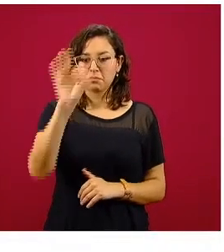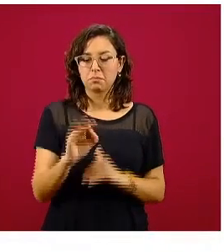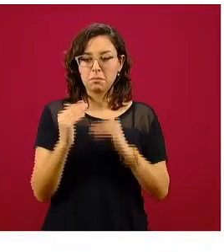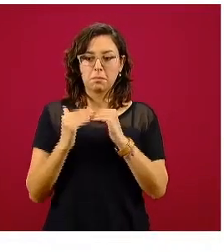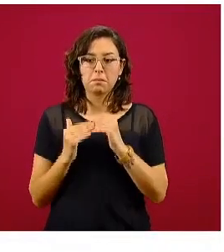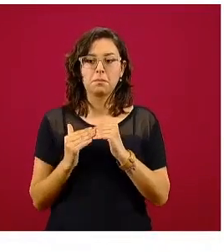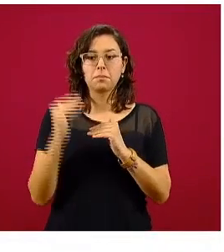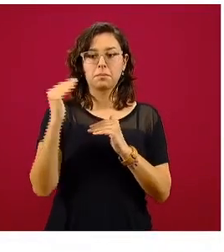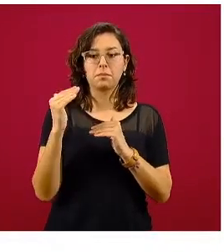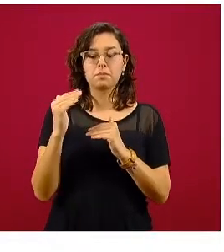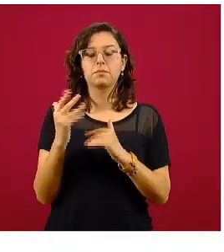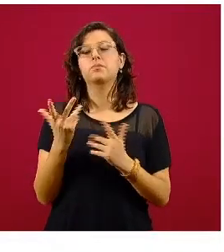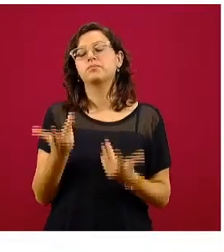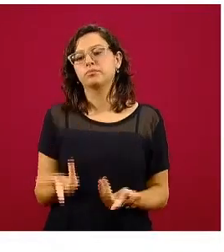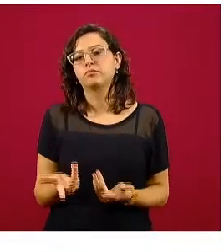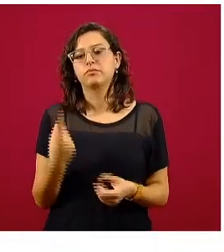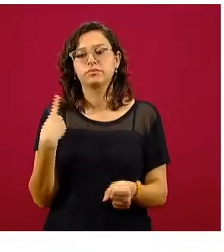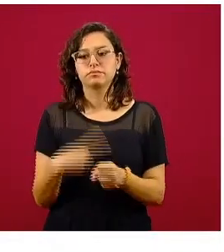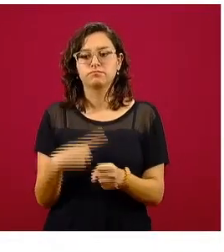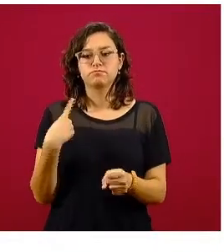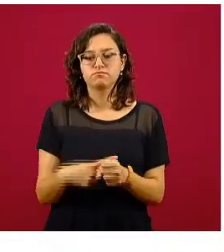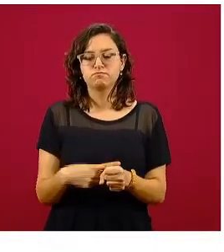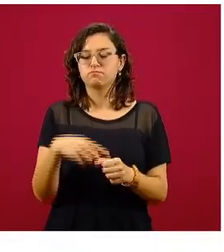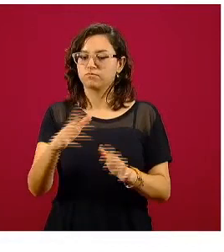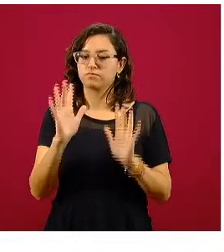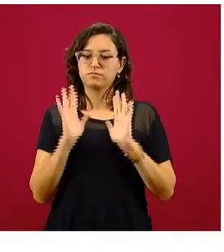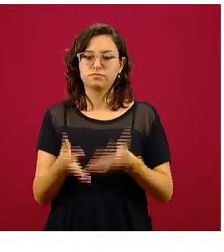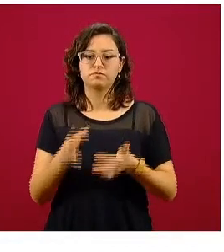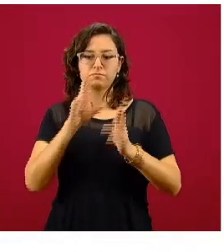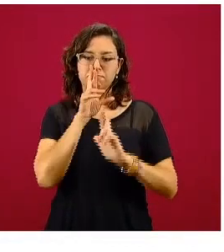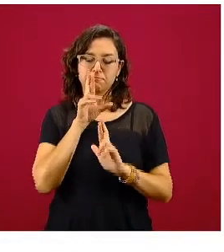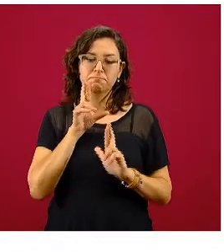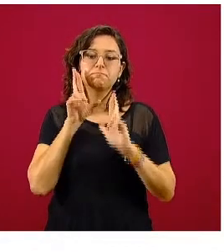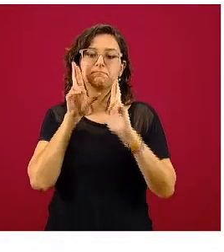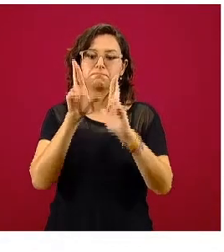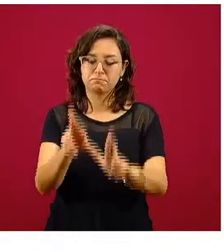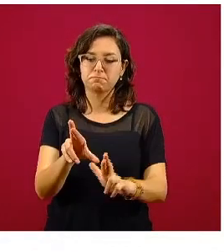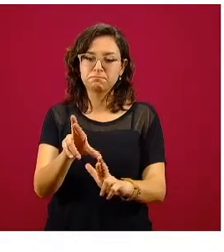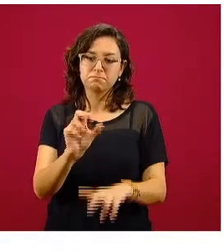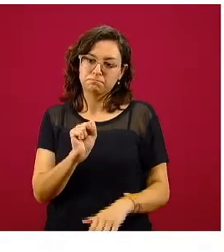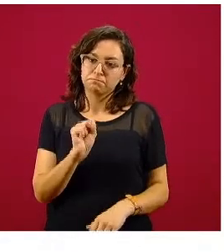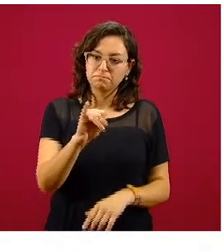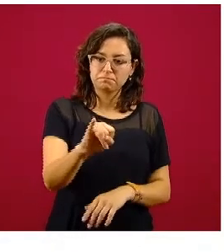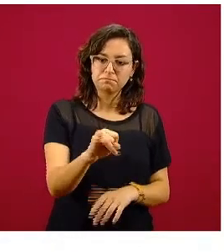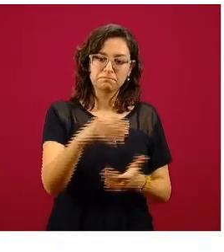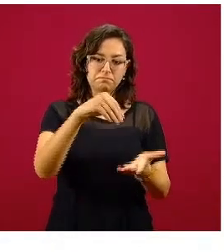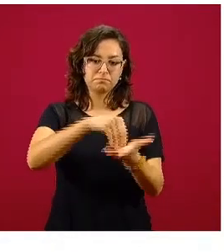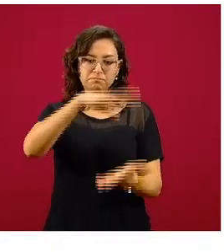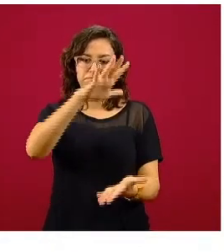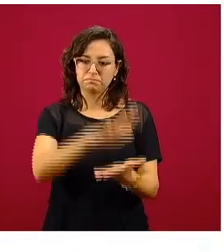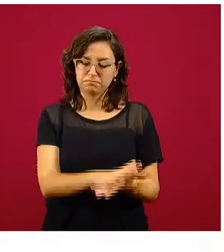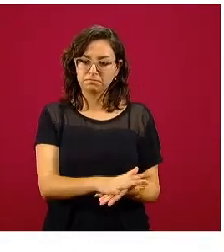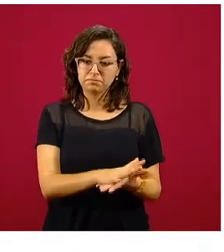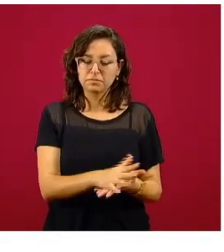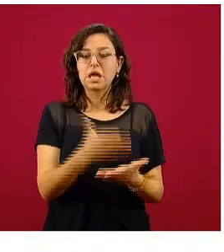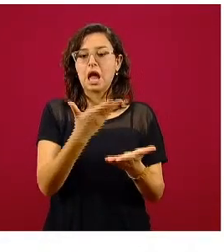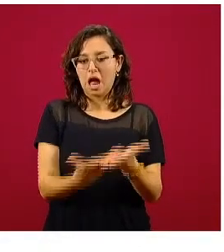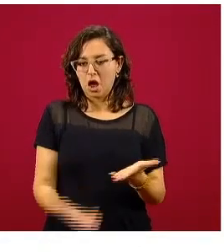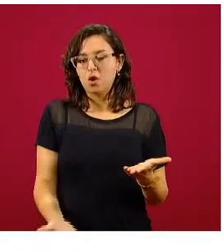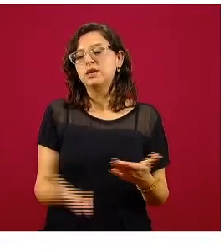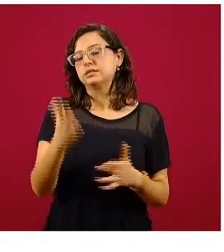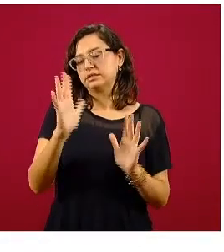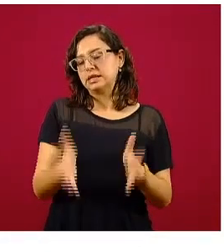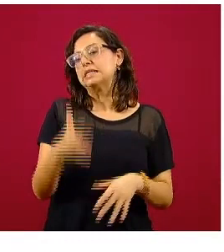incremento de aquellos casos que salió un resultado y que ese resultado fue capturado en la plataforma. Y por lo tanto, ahora sabemos